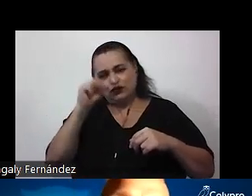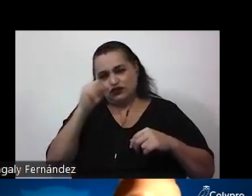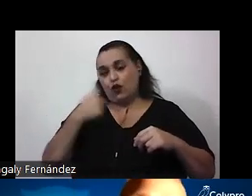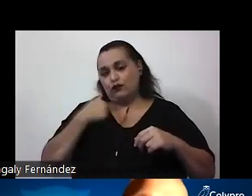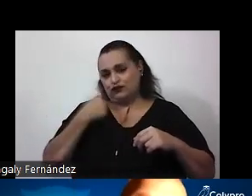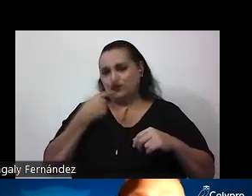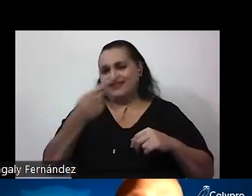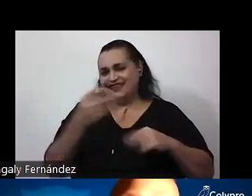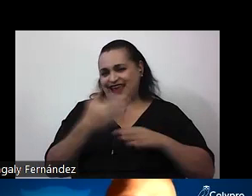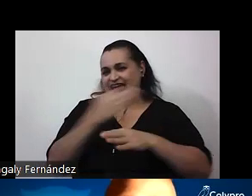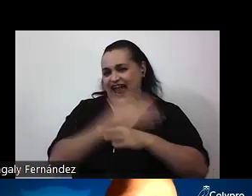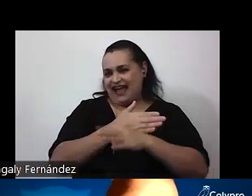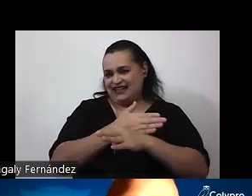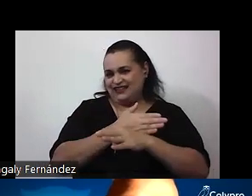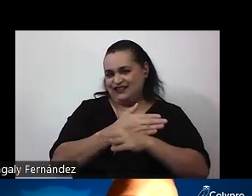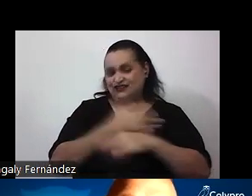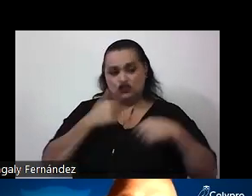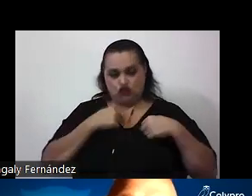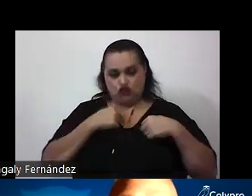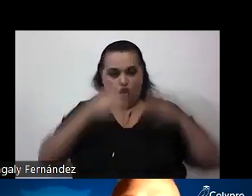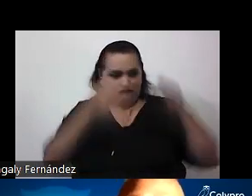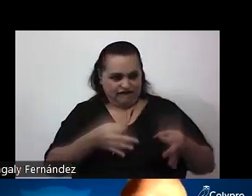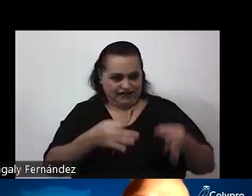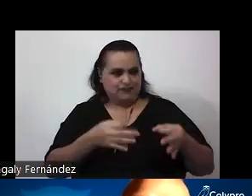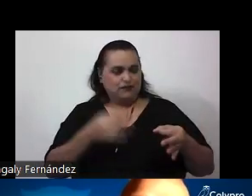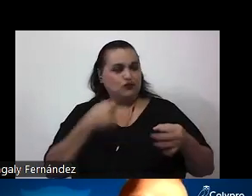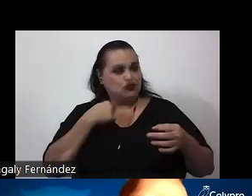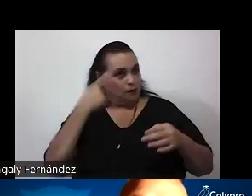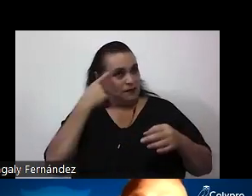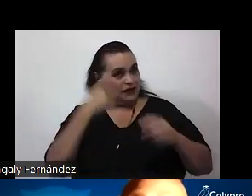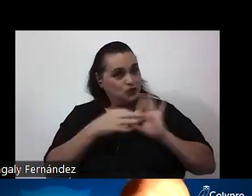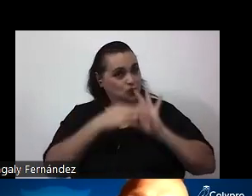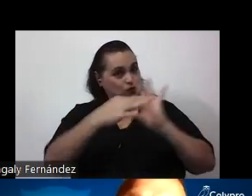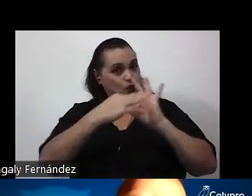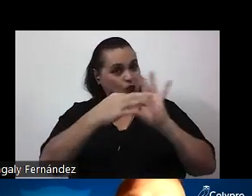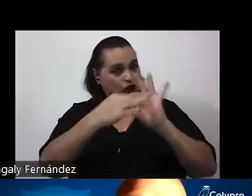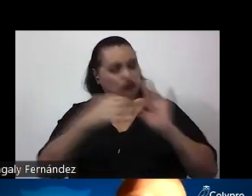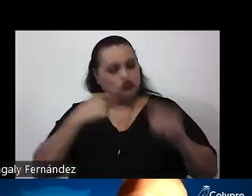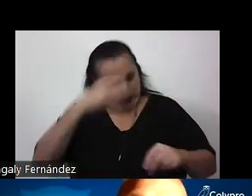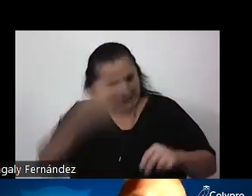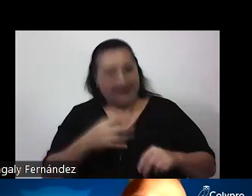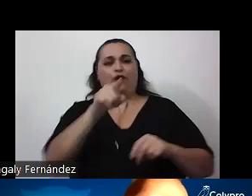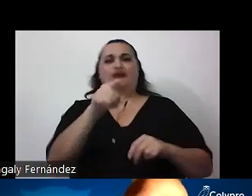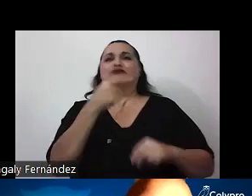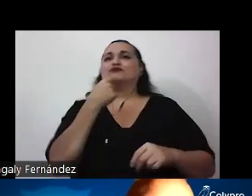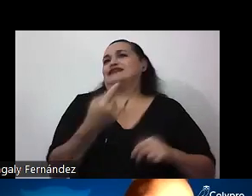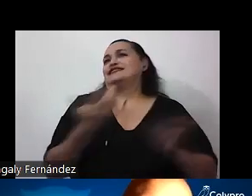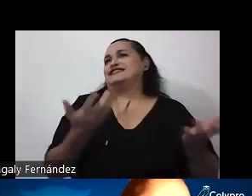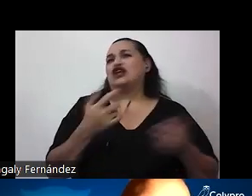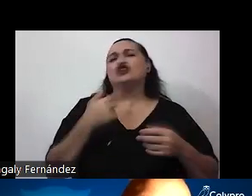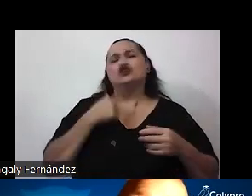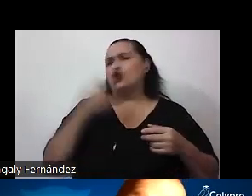mencionar, el llamado sesgo de confirmación? ¿Cómo puedo pensar críticamente si no soy consciente de cómo funciona mi mente?